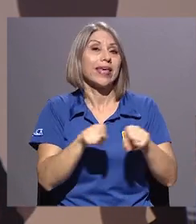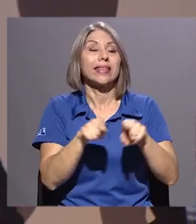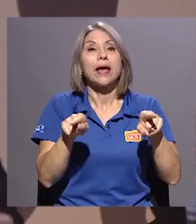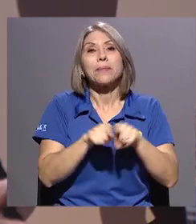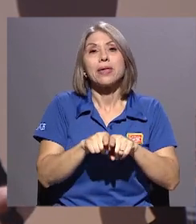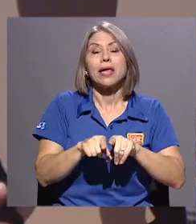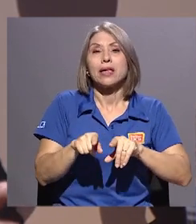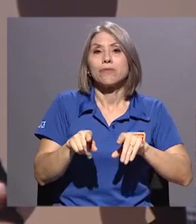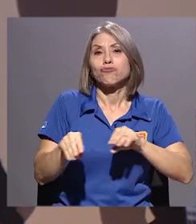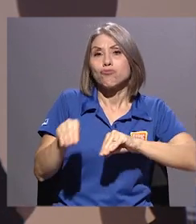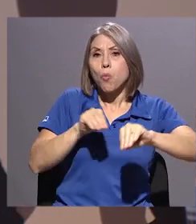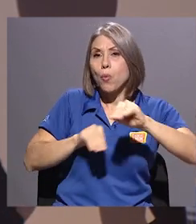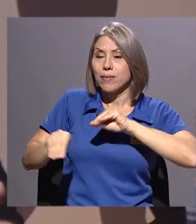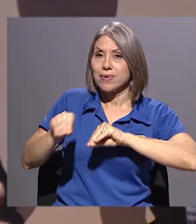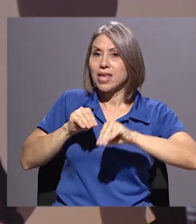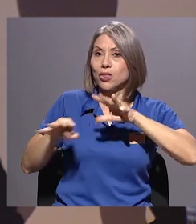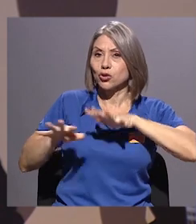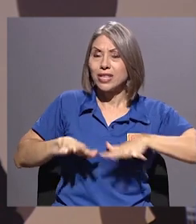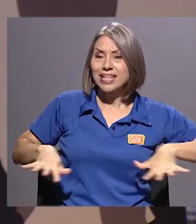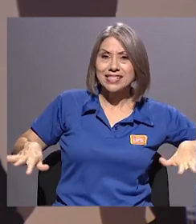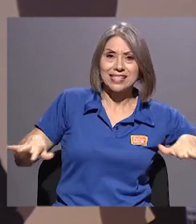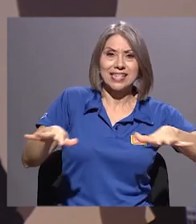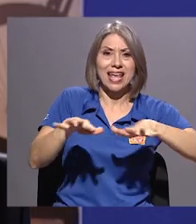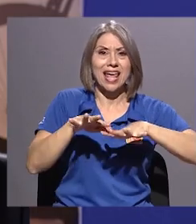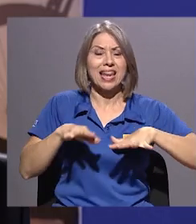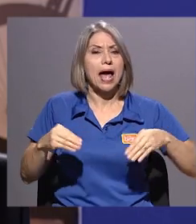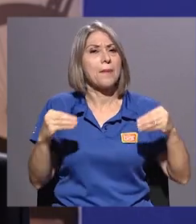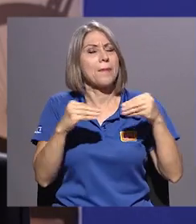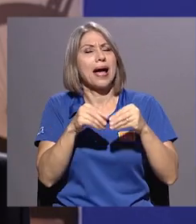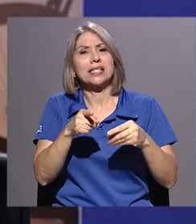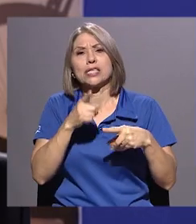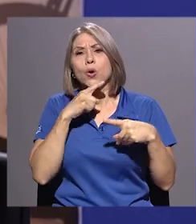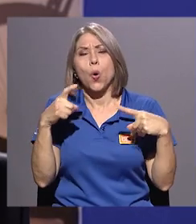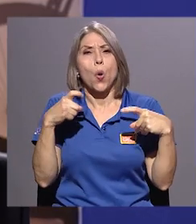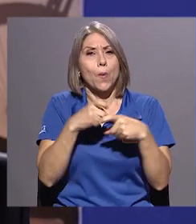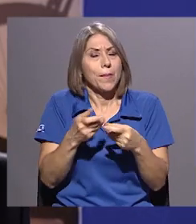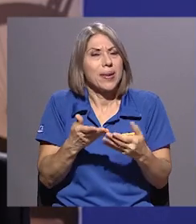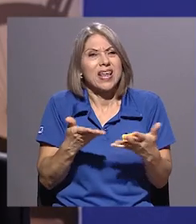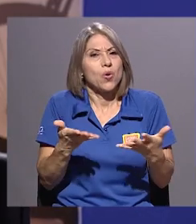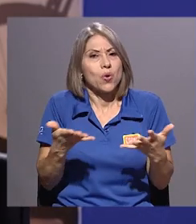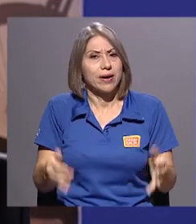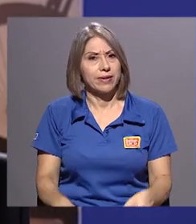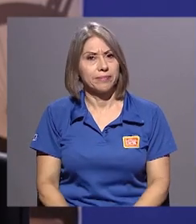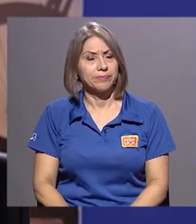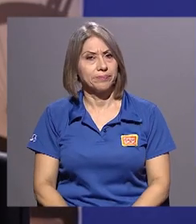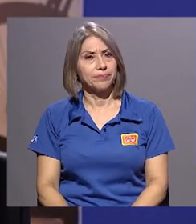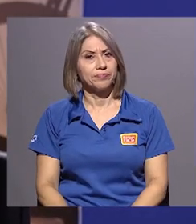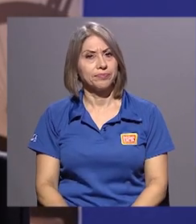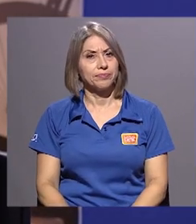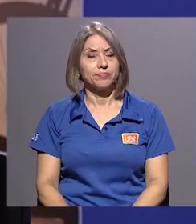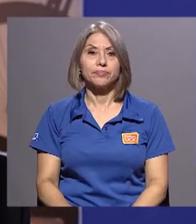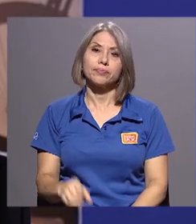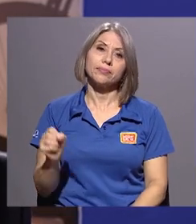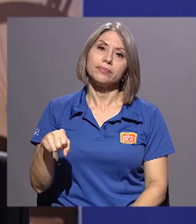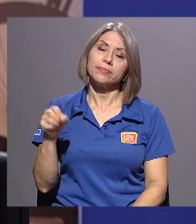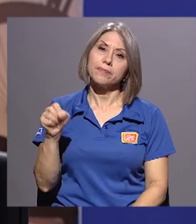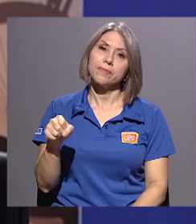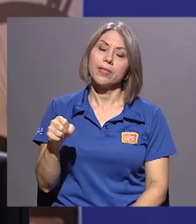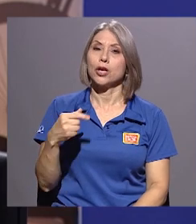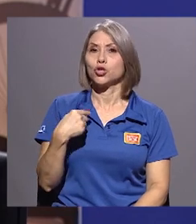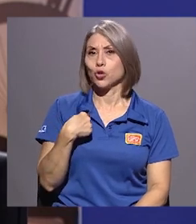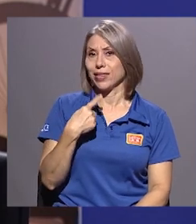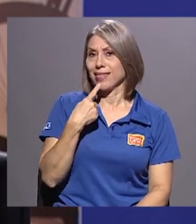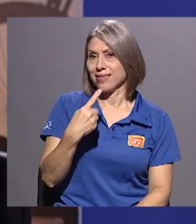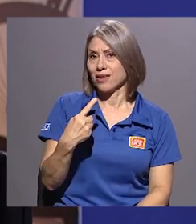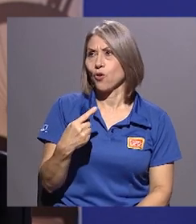escena. ¿Qué te ha resultado más complejo a la hora de actuar esa obra? Sí. O sea, yo te digo así